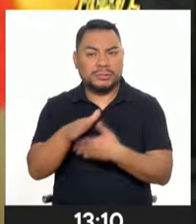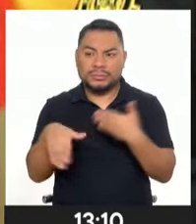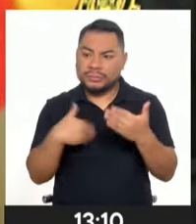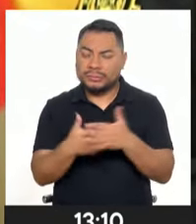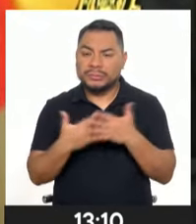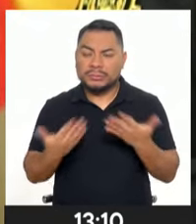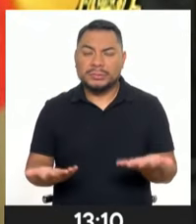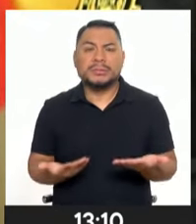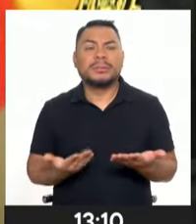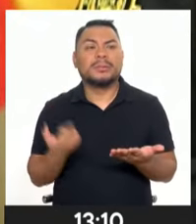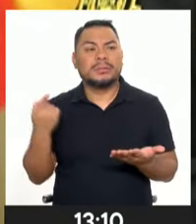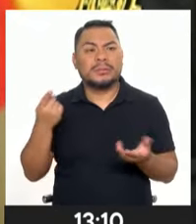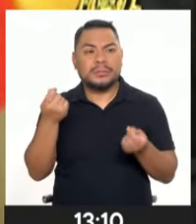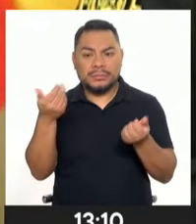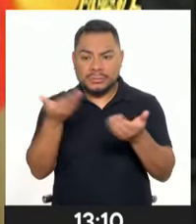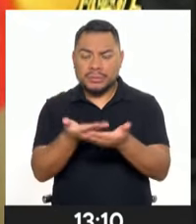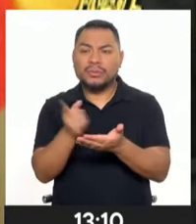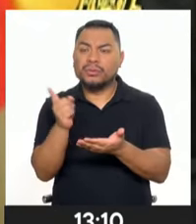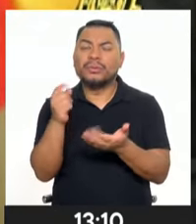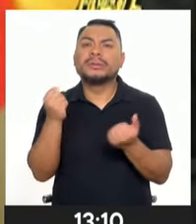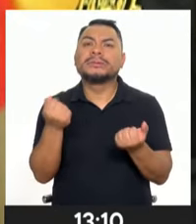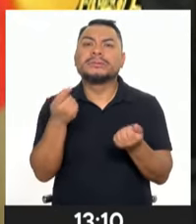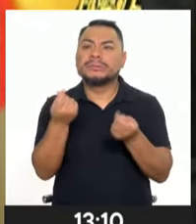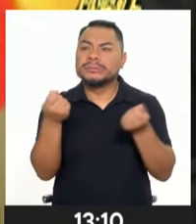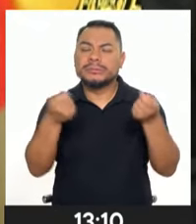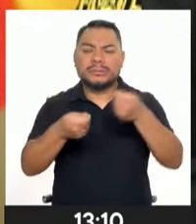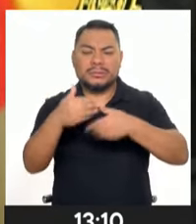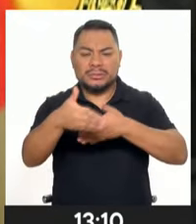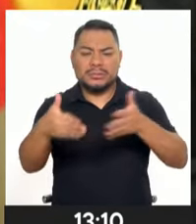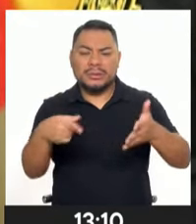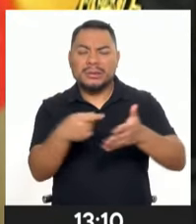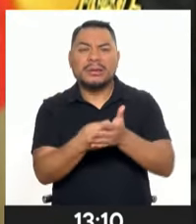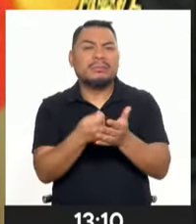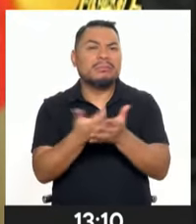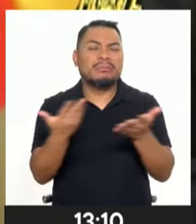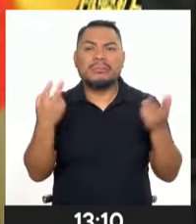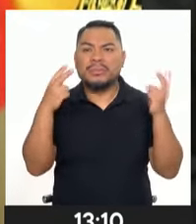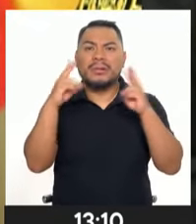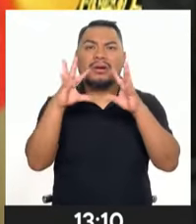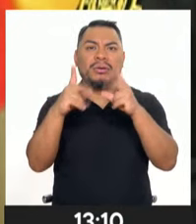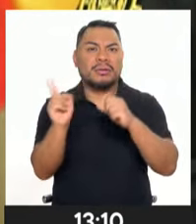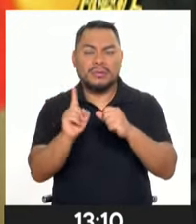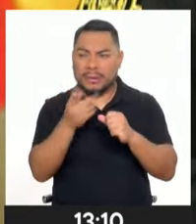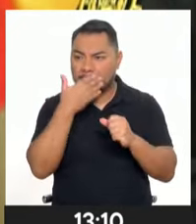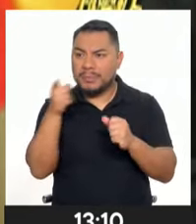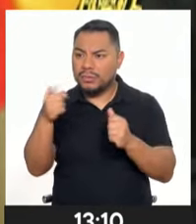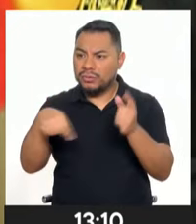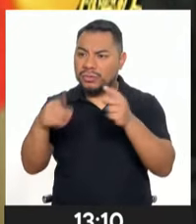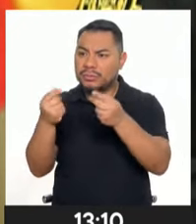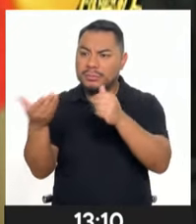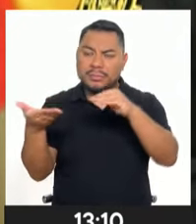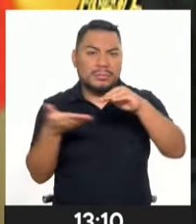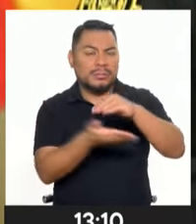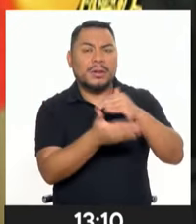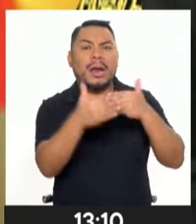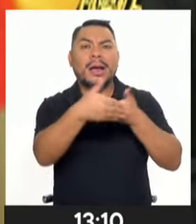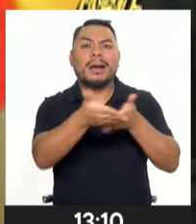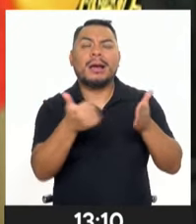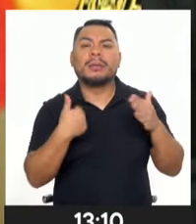contadores de billetes para que no sea, pues, un centro de atracción de delincuentes. Si tienen para,